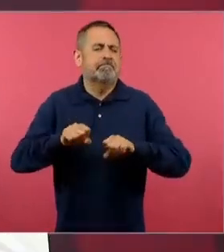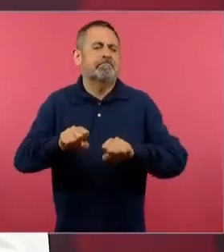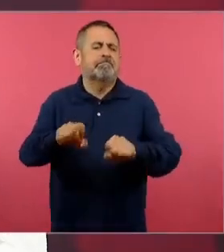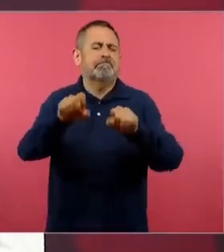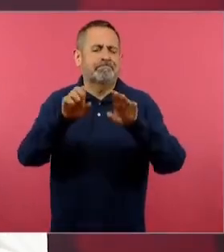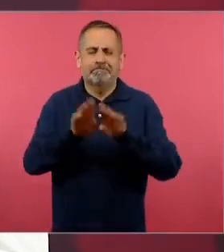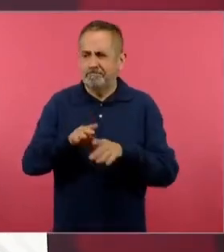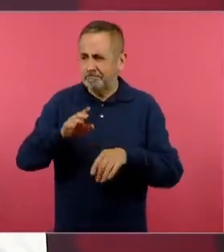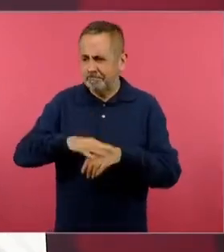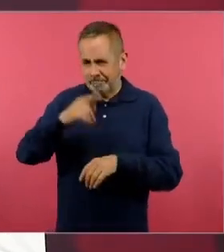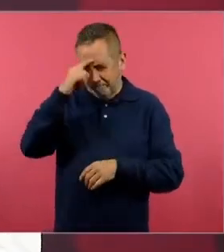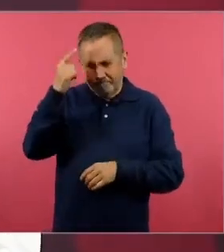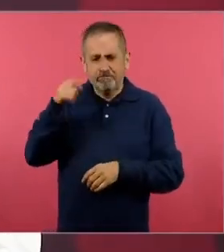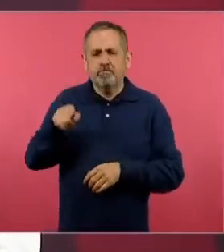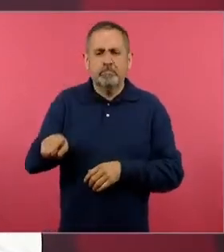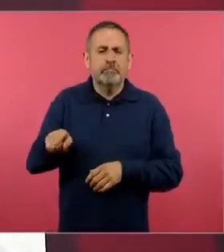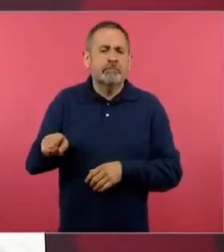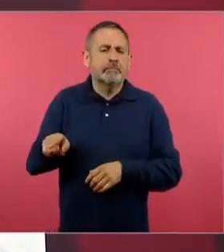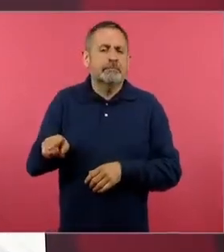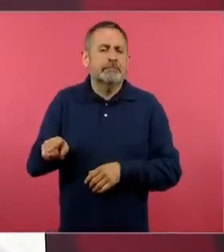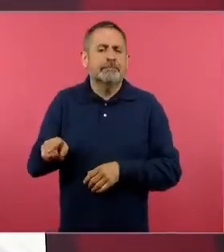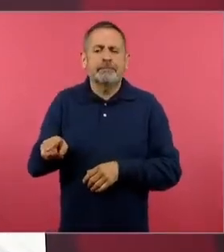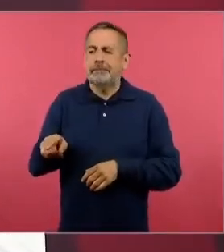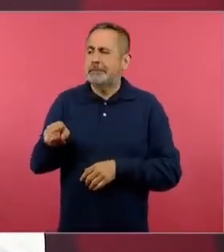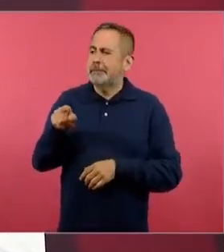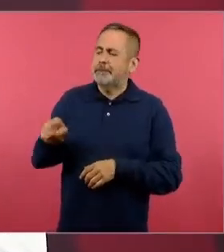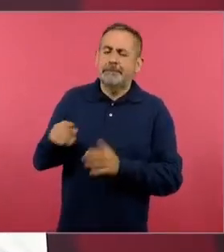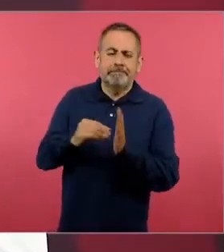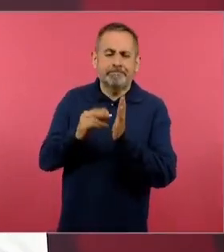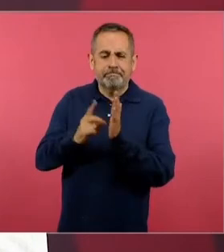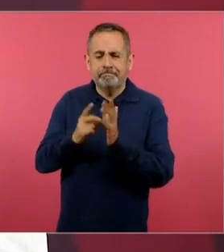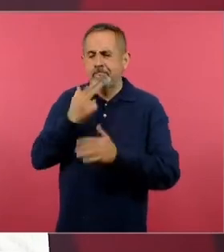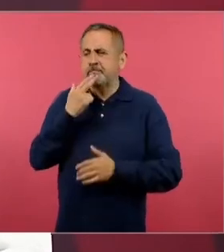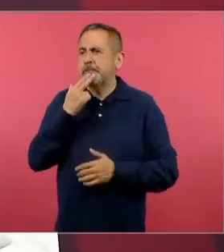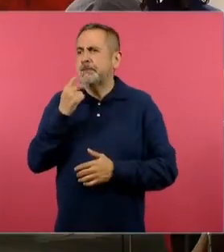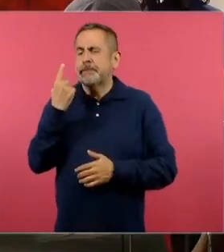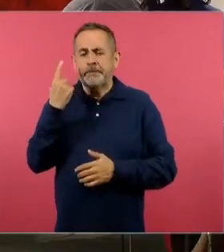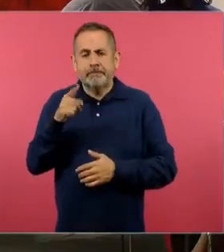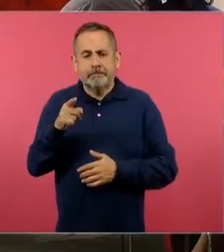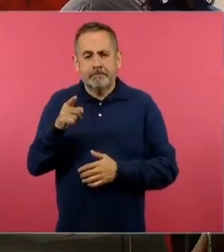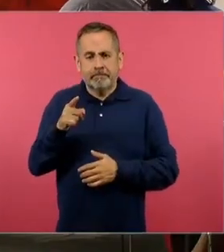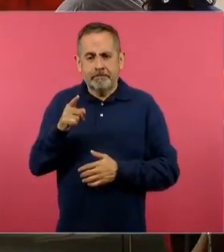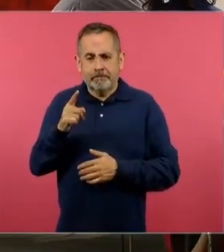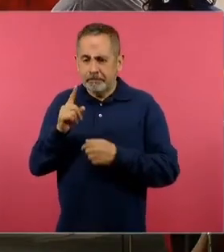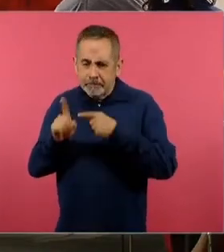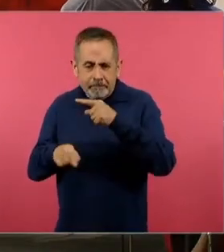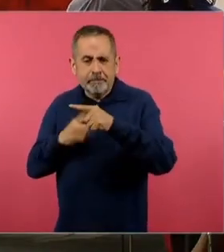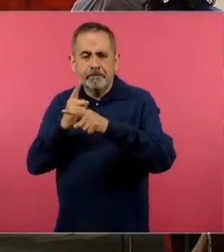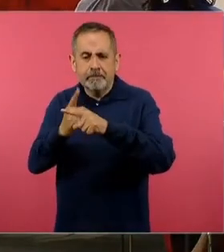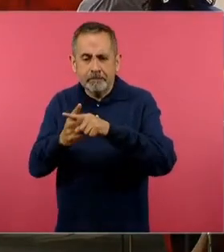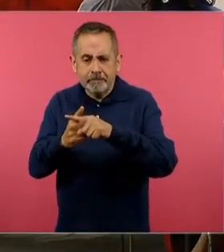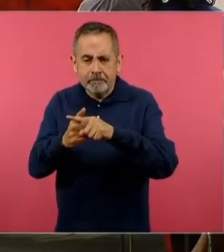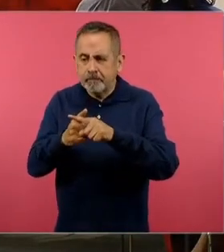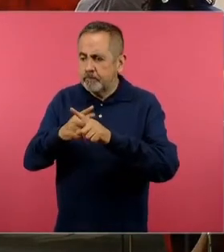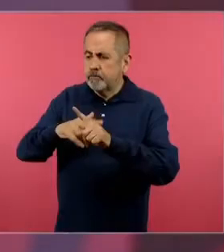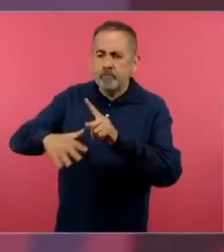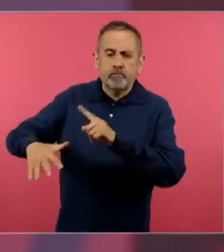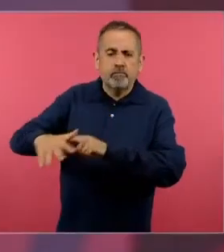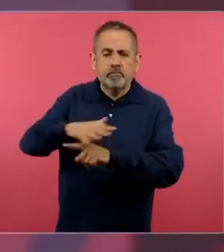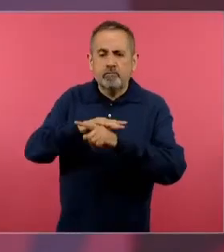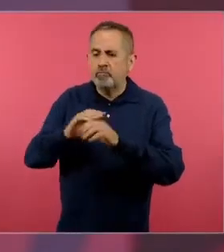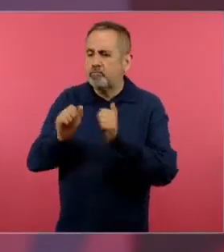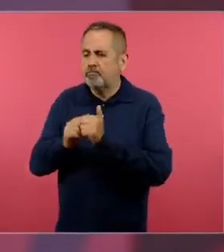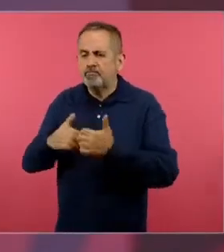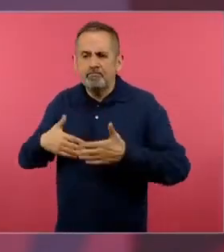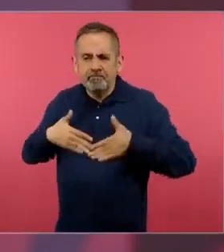es una un método que permite una cosa más estar en un ambiente de